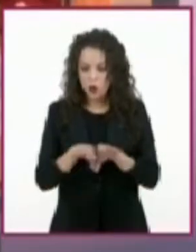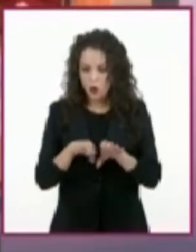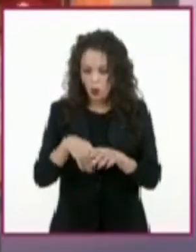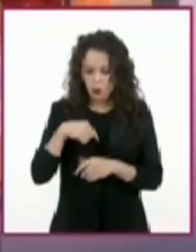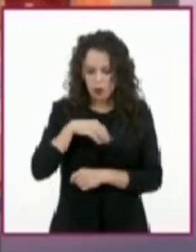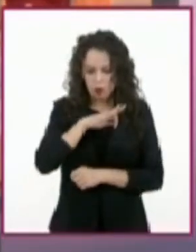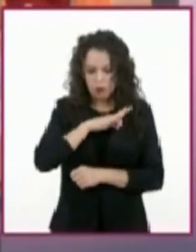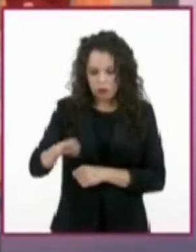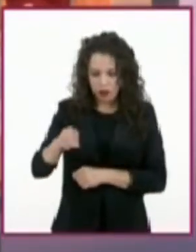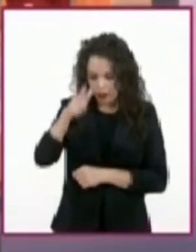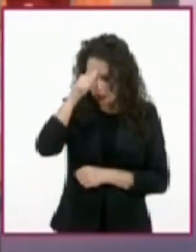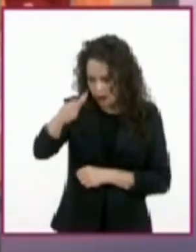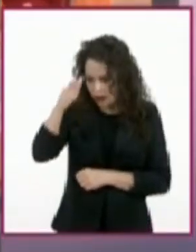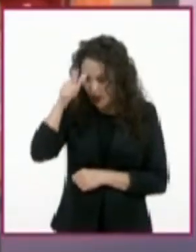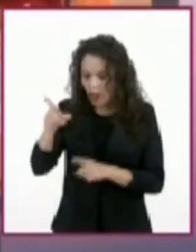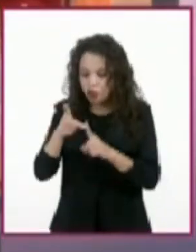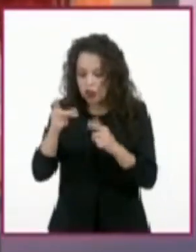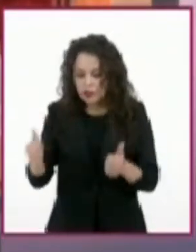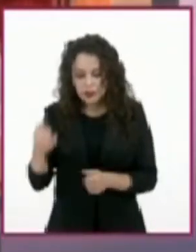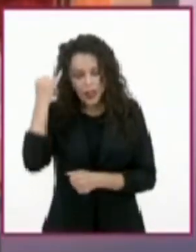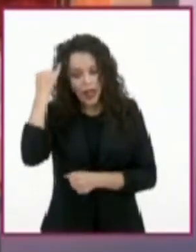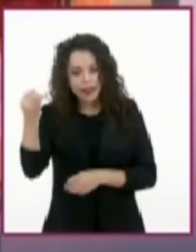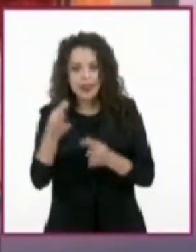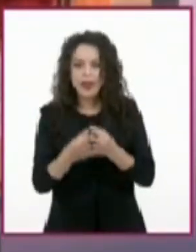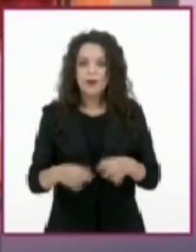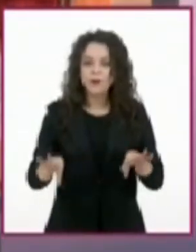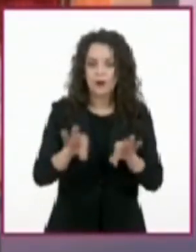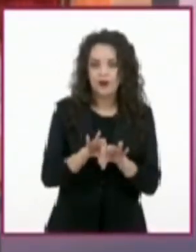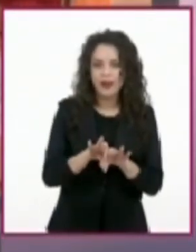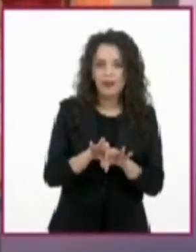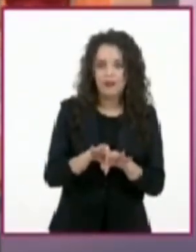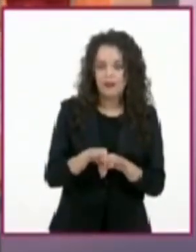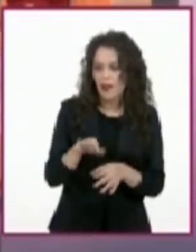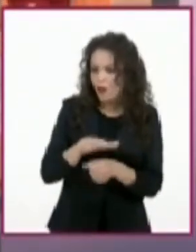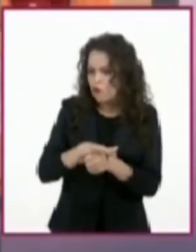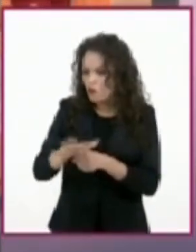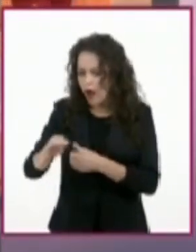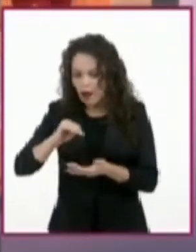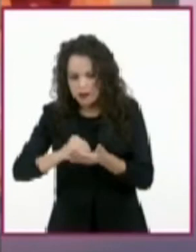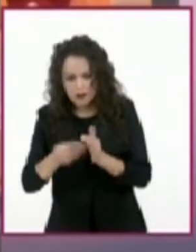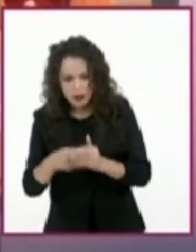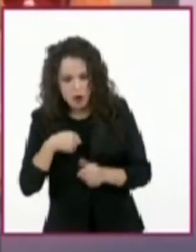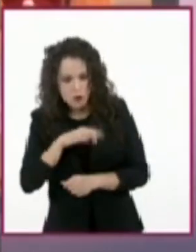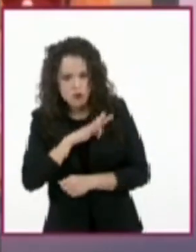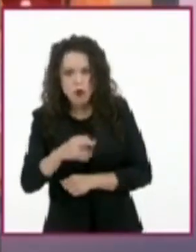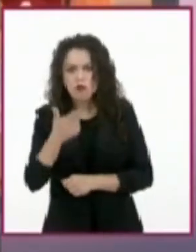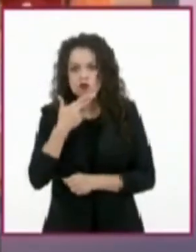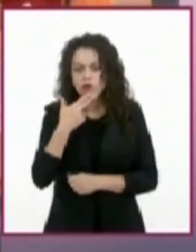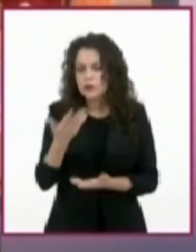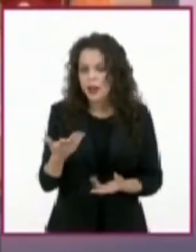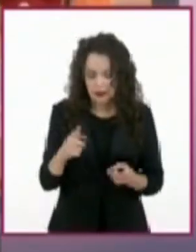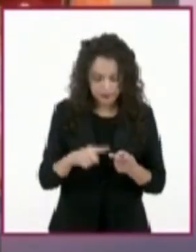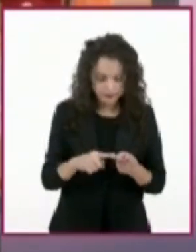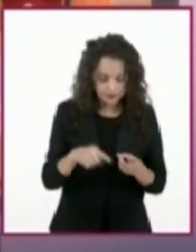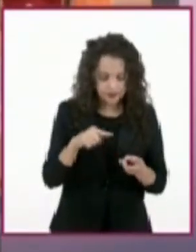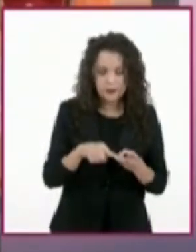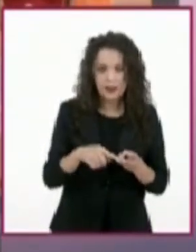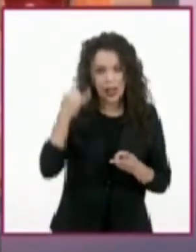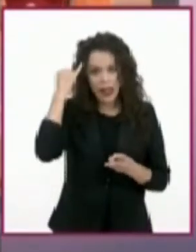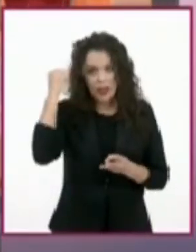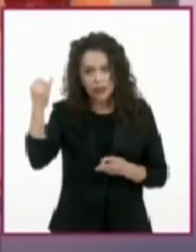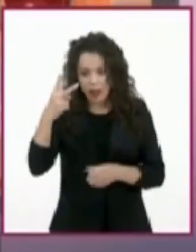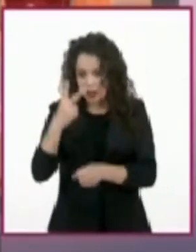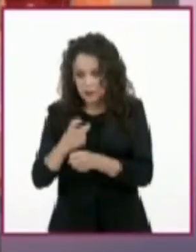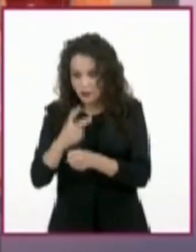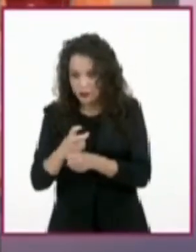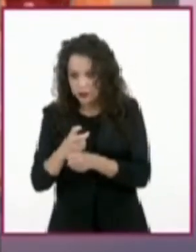las ideas principales de un texto? ¿Qué estrategias puedo utilizar para identificarlas? ¿Cómo distingo las ideas primarias